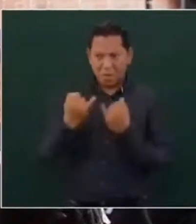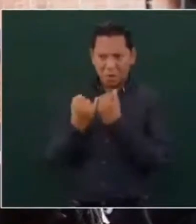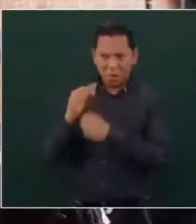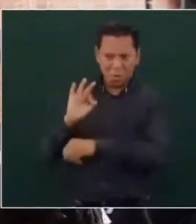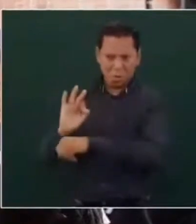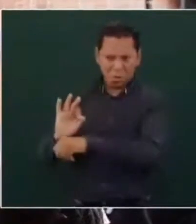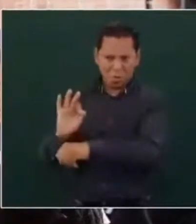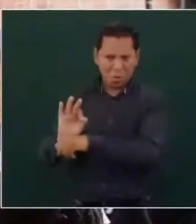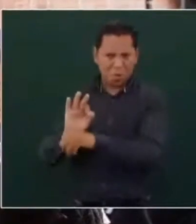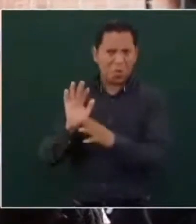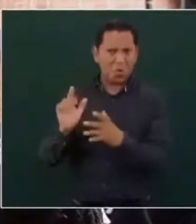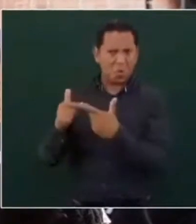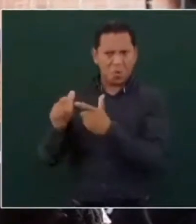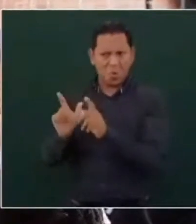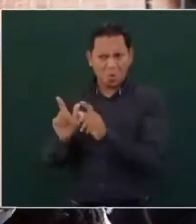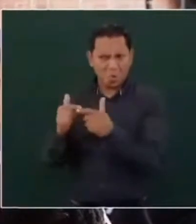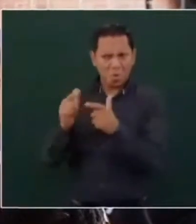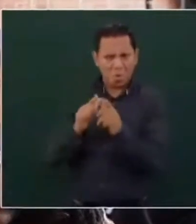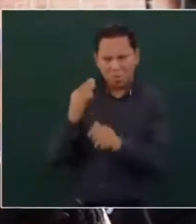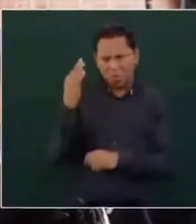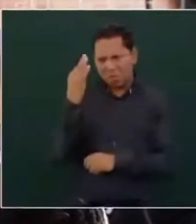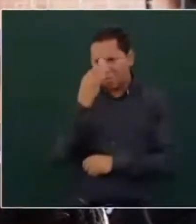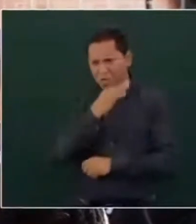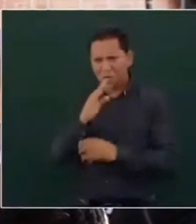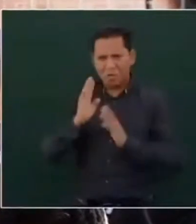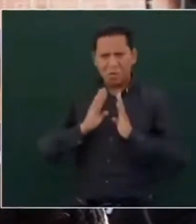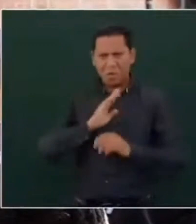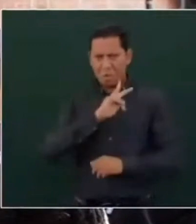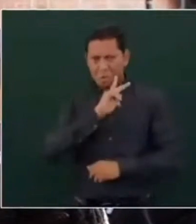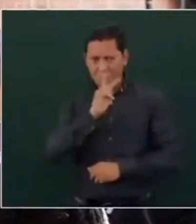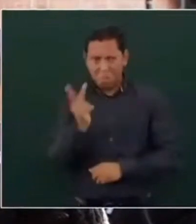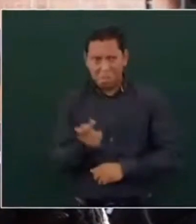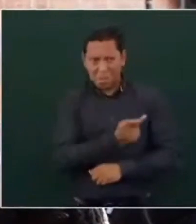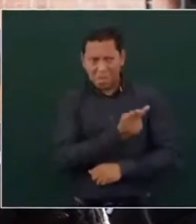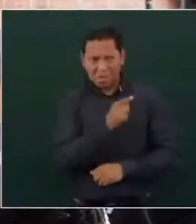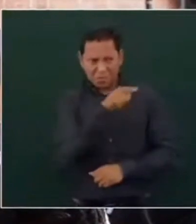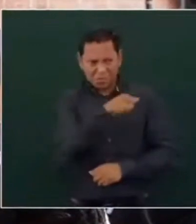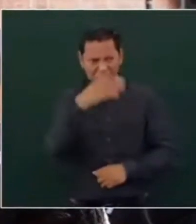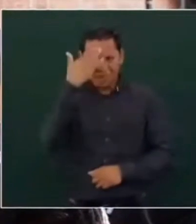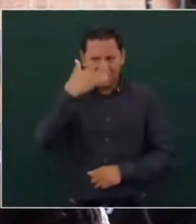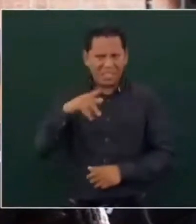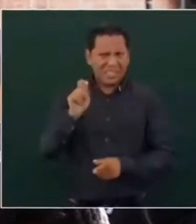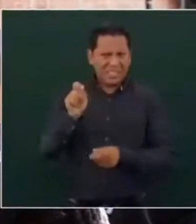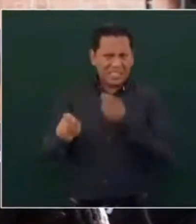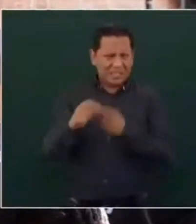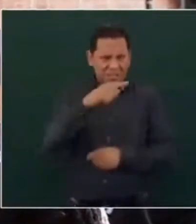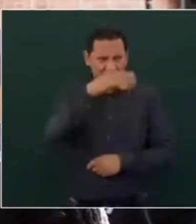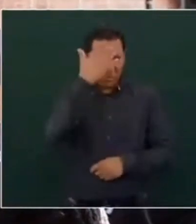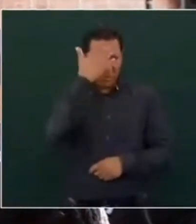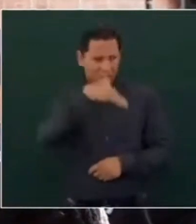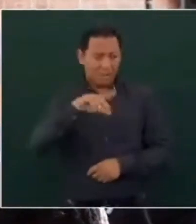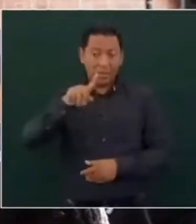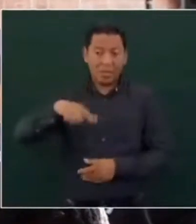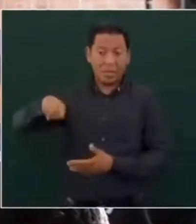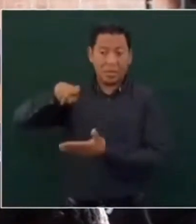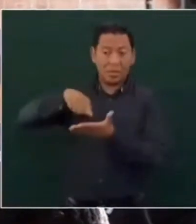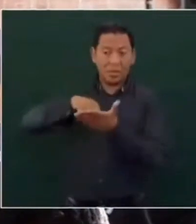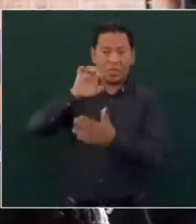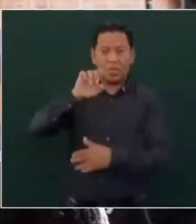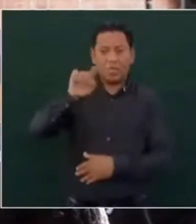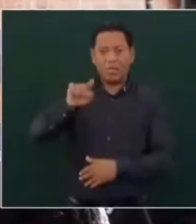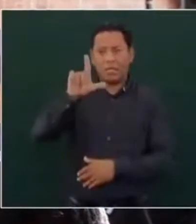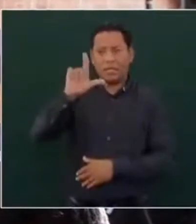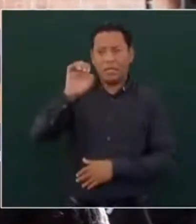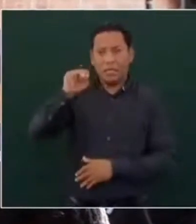armados, grupos paramilitares. Ellos, ¿hasta dónde? ¿Qué información tiene el presidente de lo que está pasando en la región de conflicto en la zona zapatista?